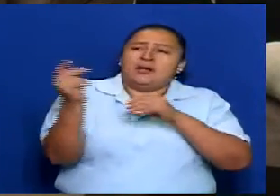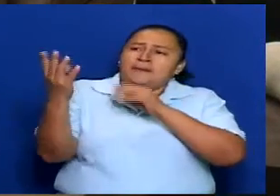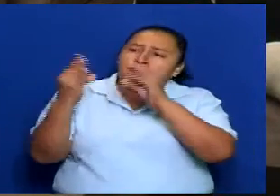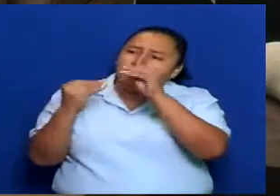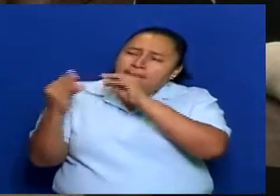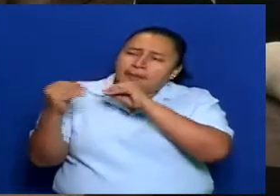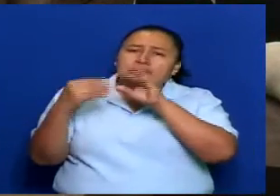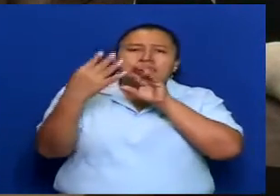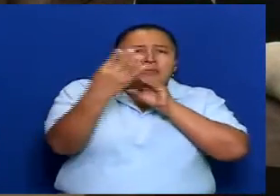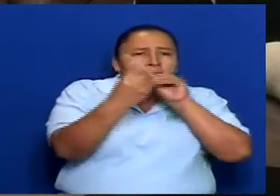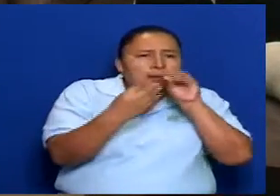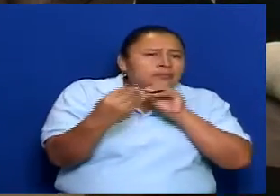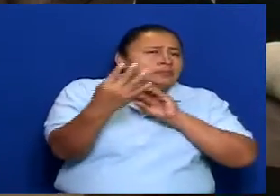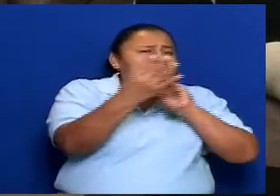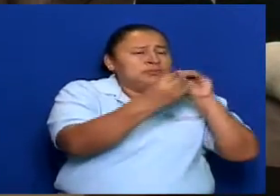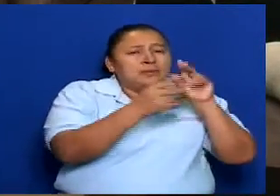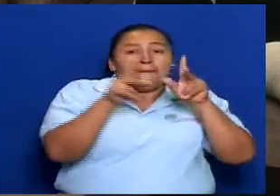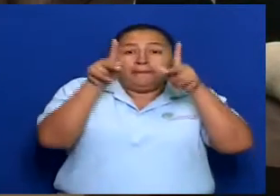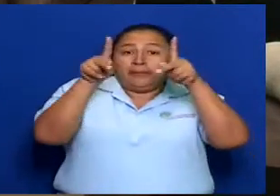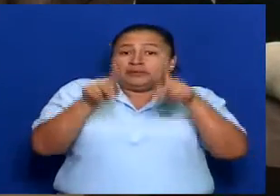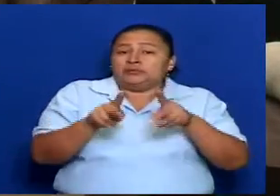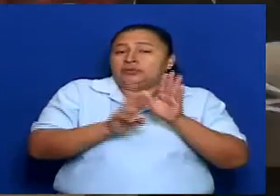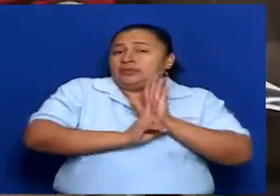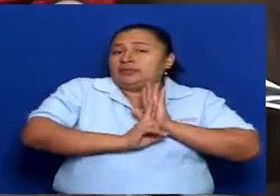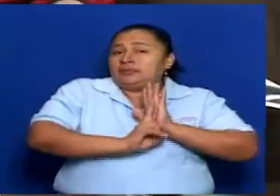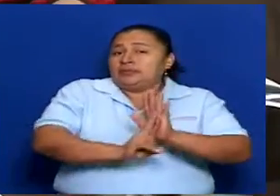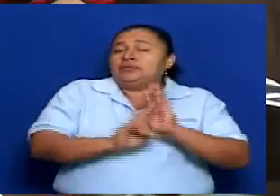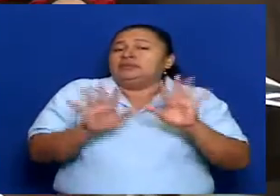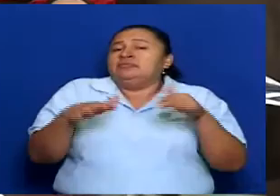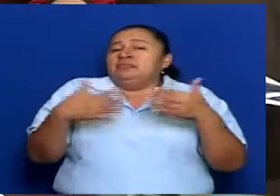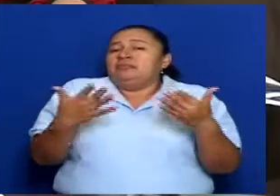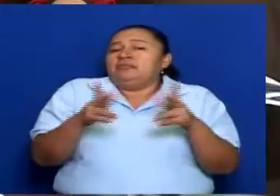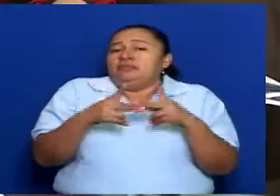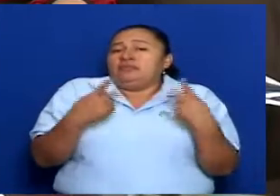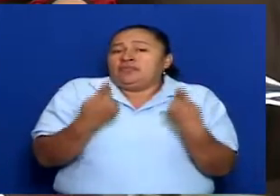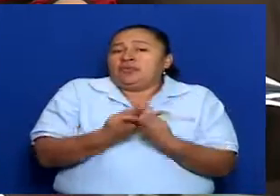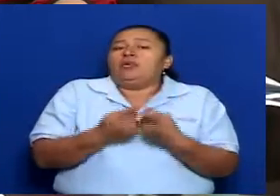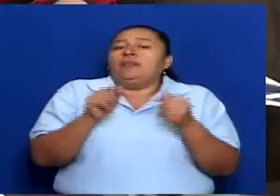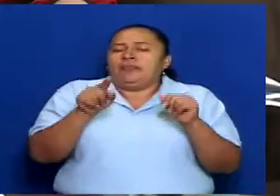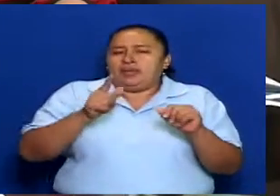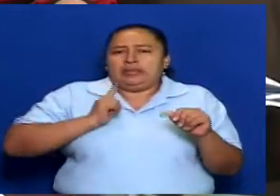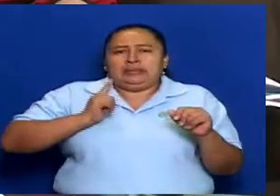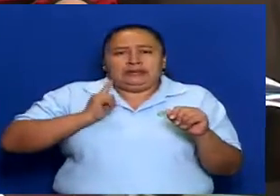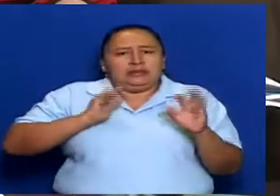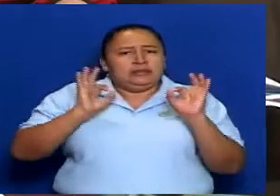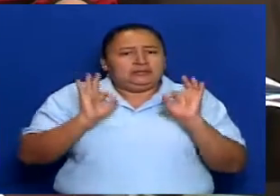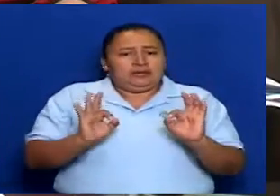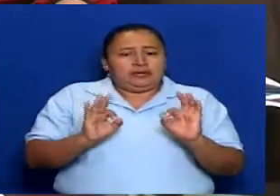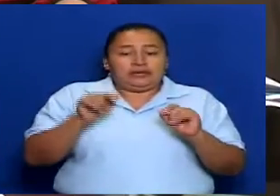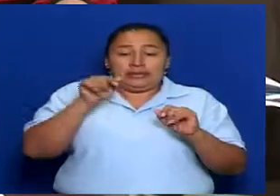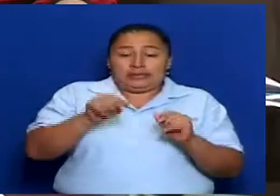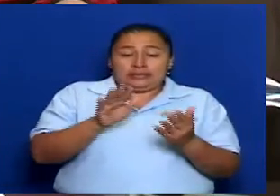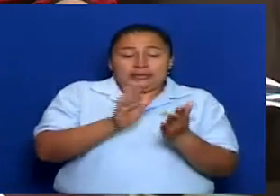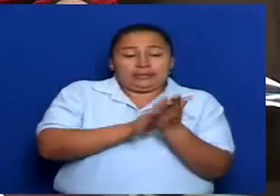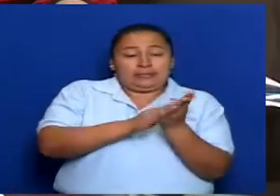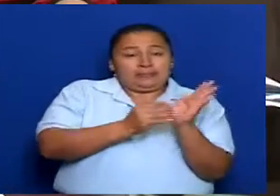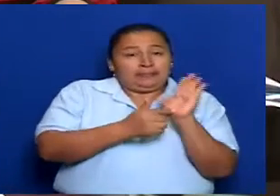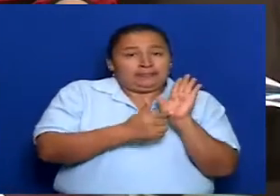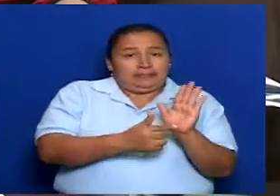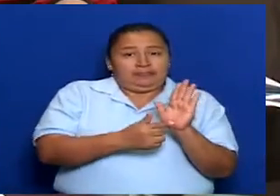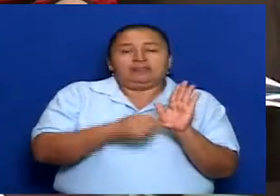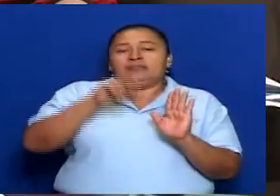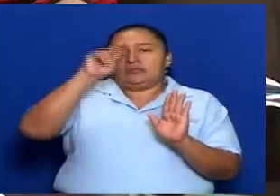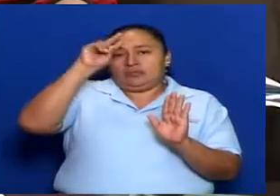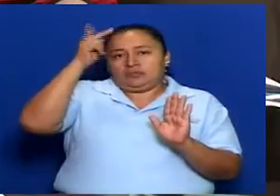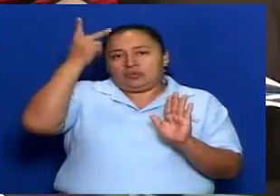consultando con la población, con la representación de los pueblos para tener lo que es este documento, que es la